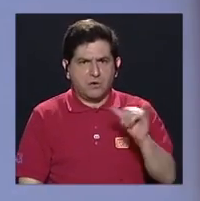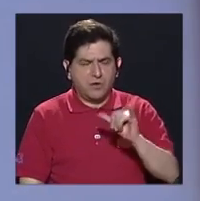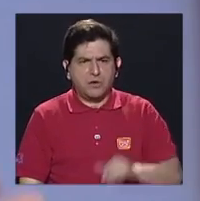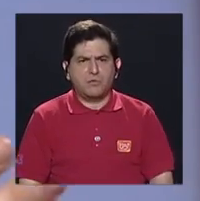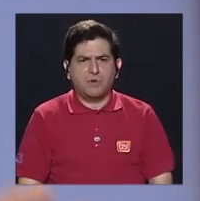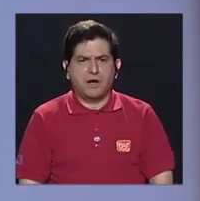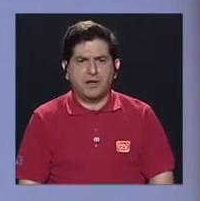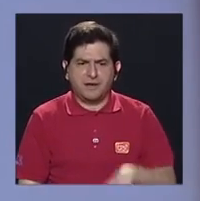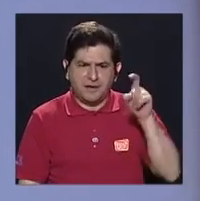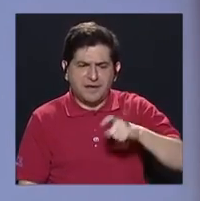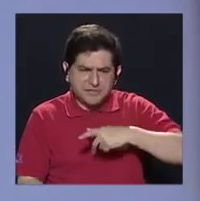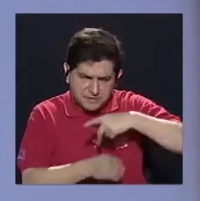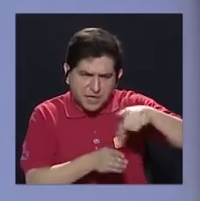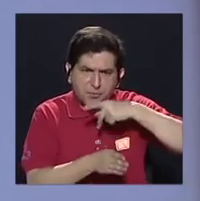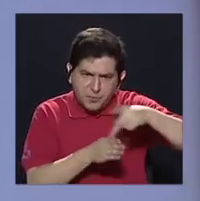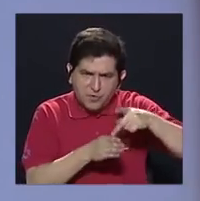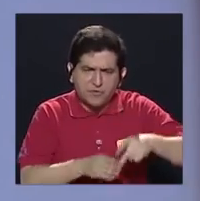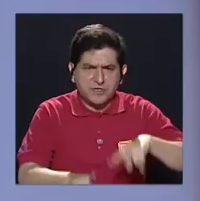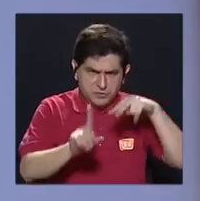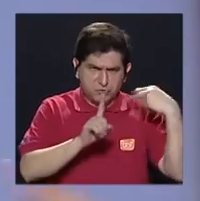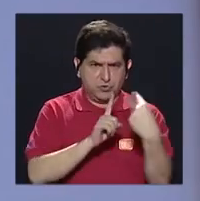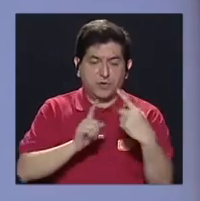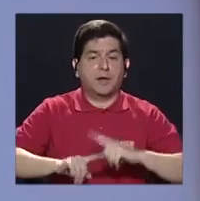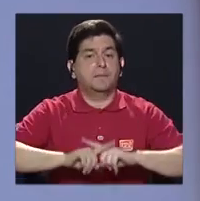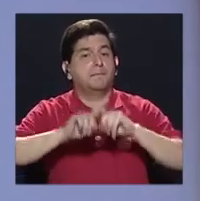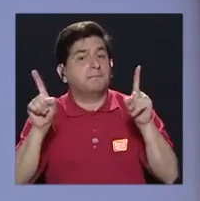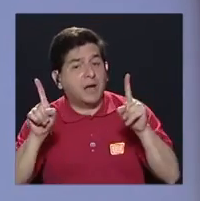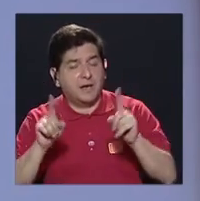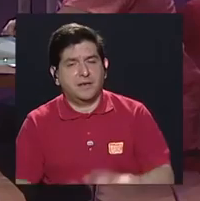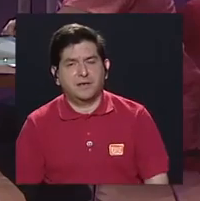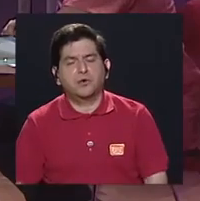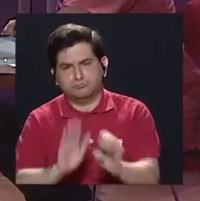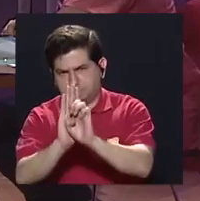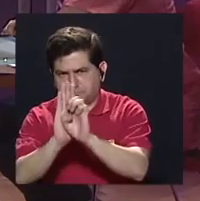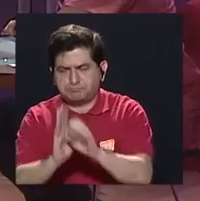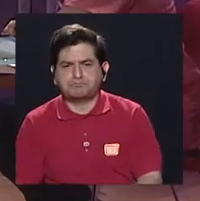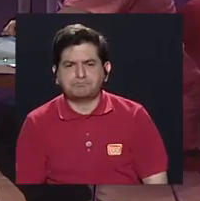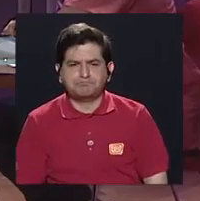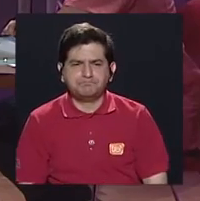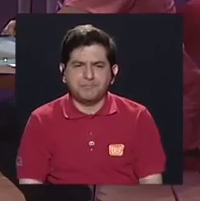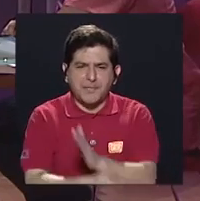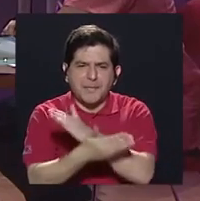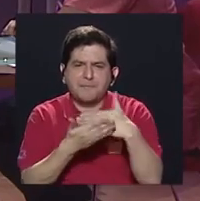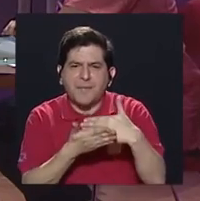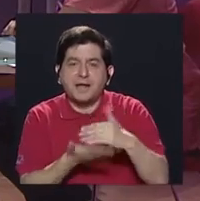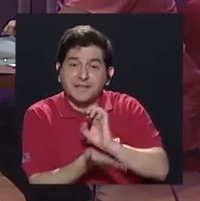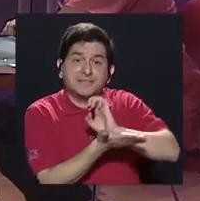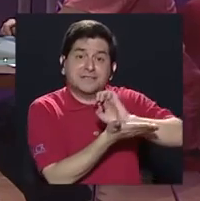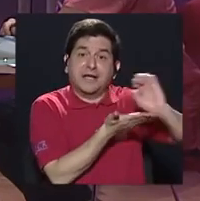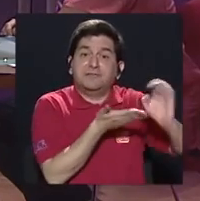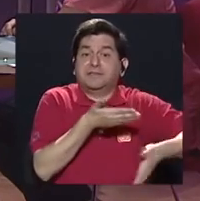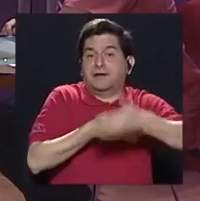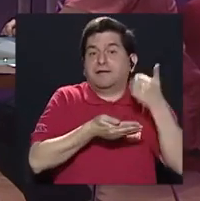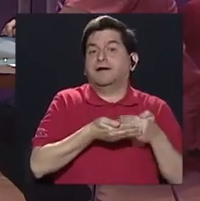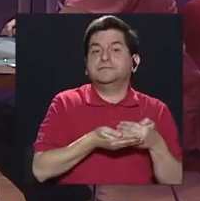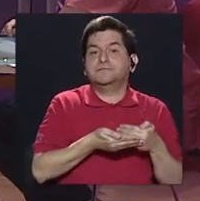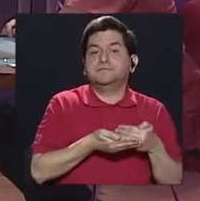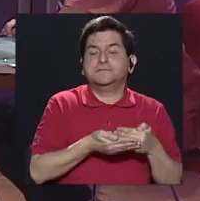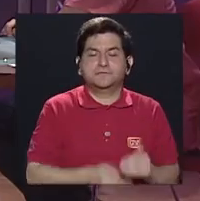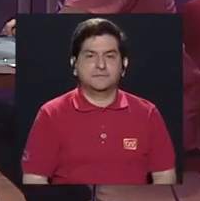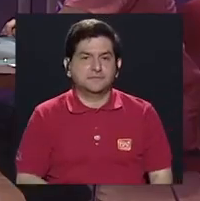perspectiva totalmente profesional. Pero, por ejemplo, nosotros también vemos el lado de la prevención, vemos el lado